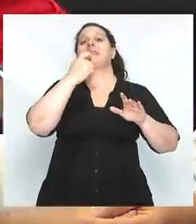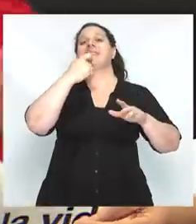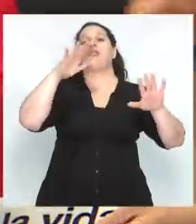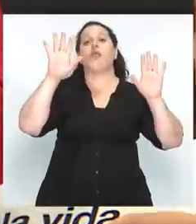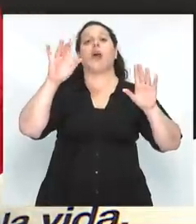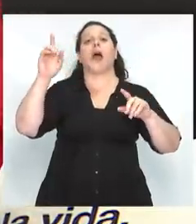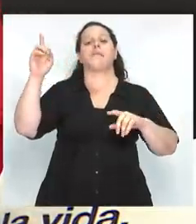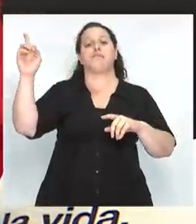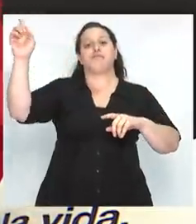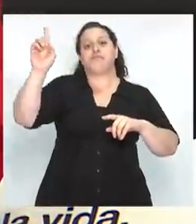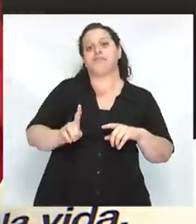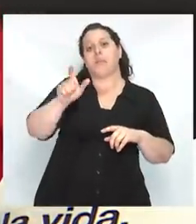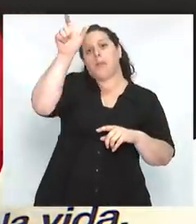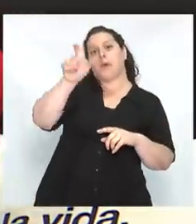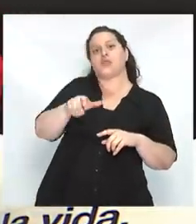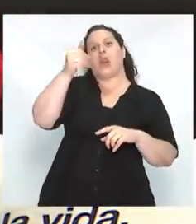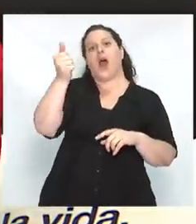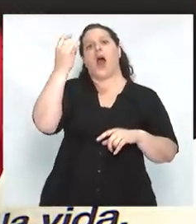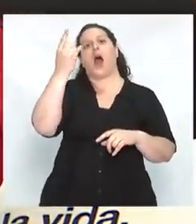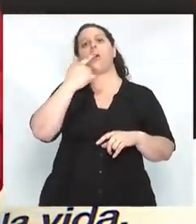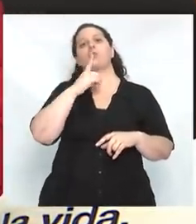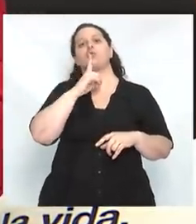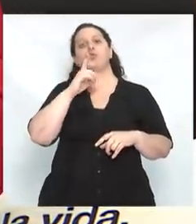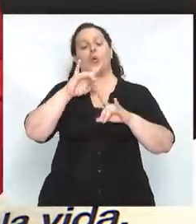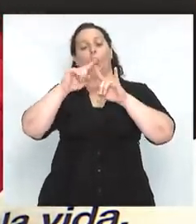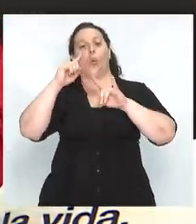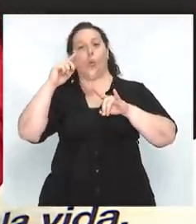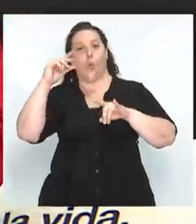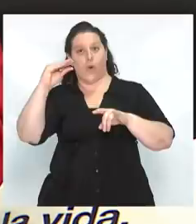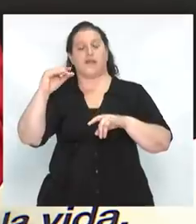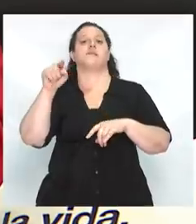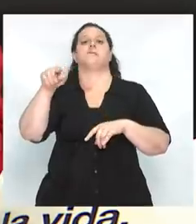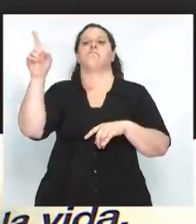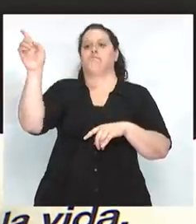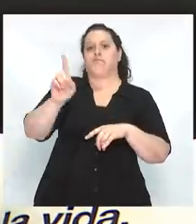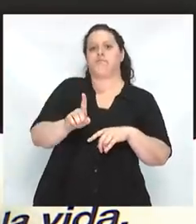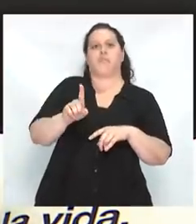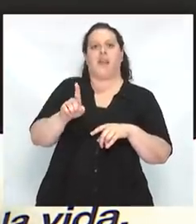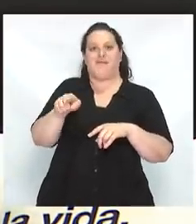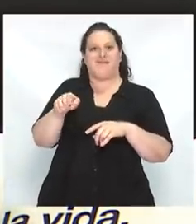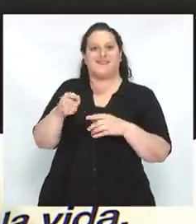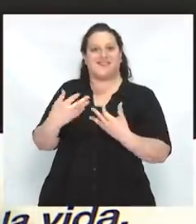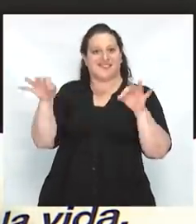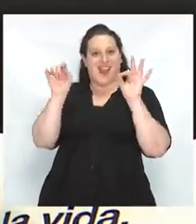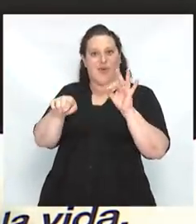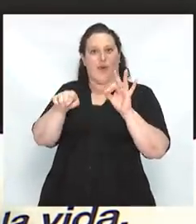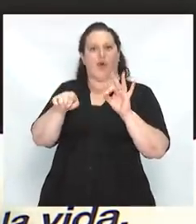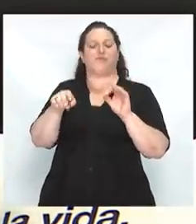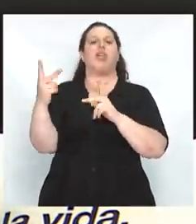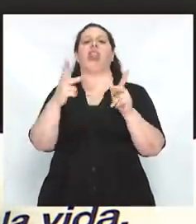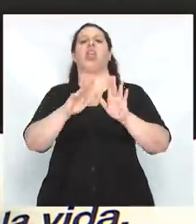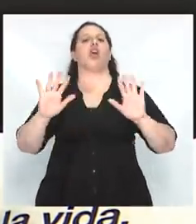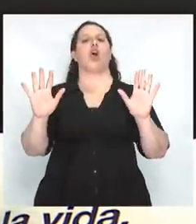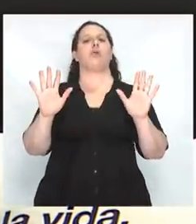Auschwitz. Ficaos qué frase tan hermosa que lo contrario de la generosidad no es el egoísmo,